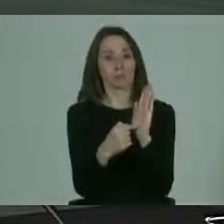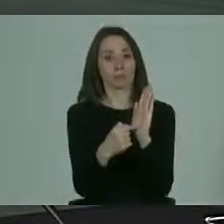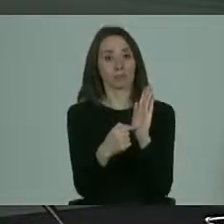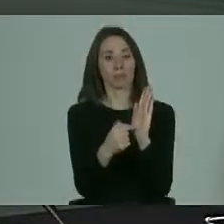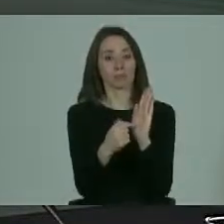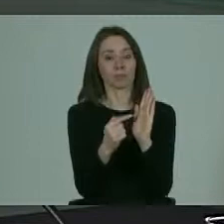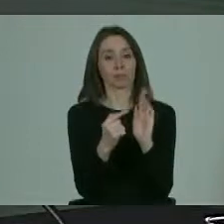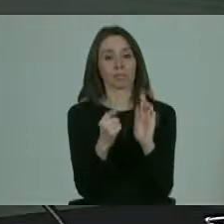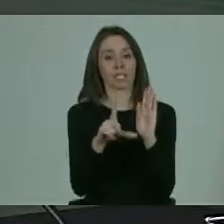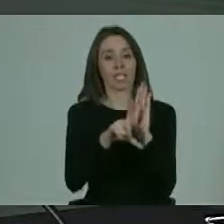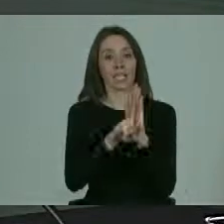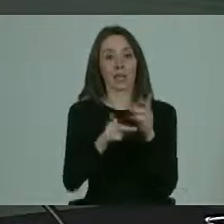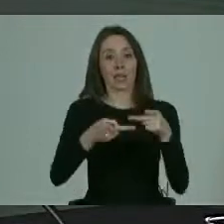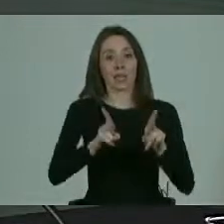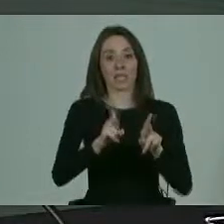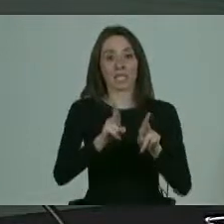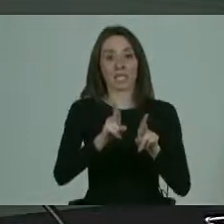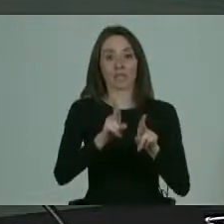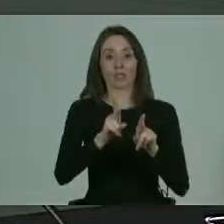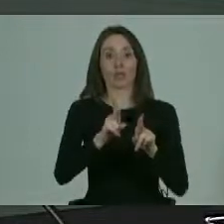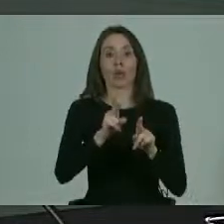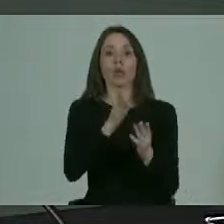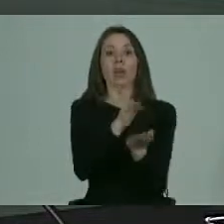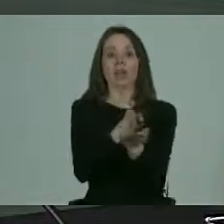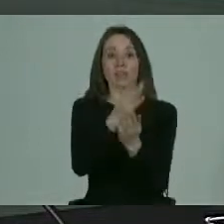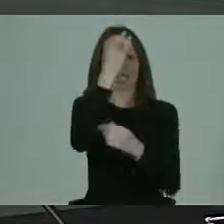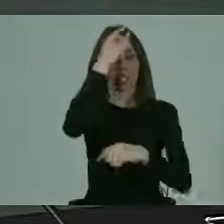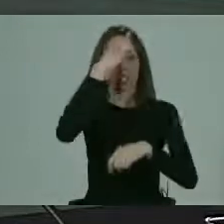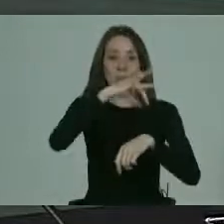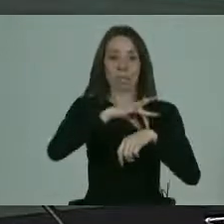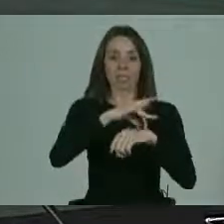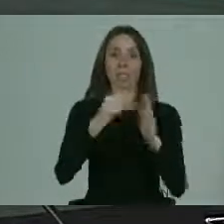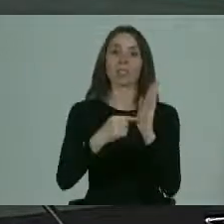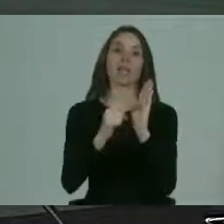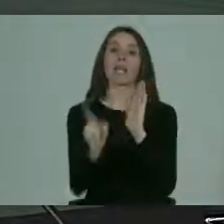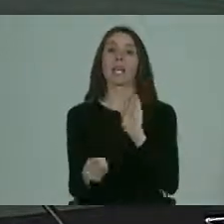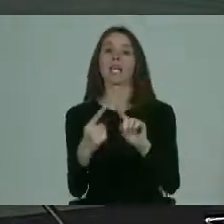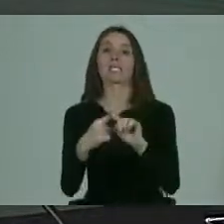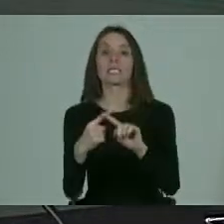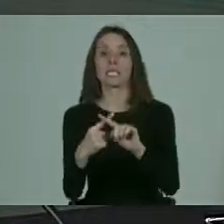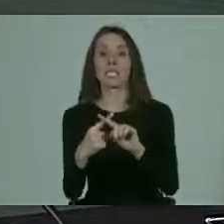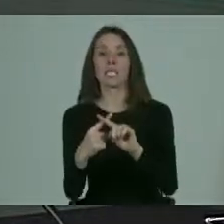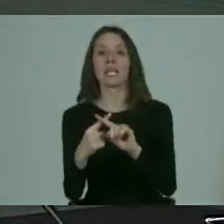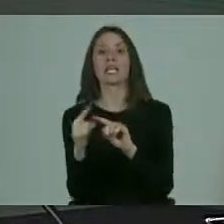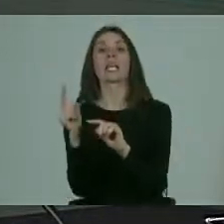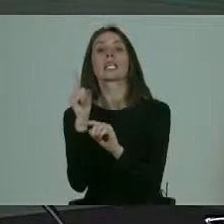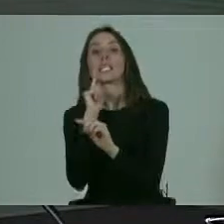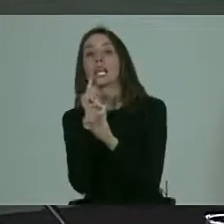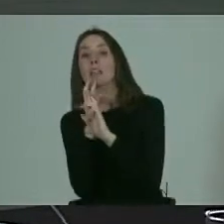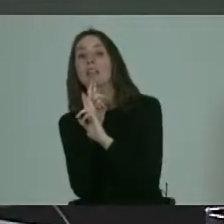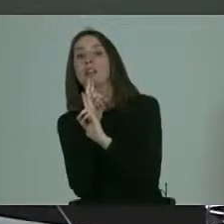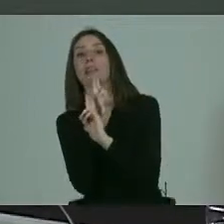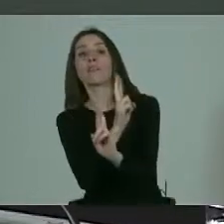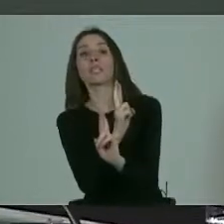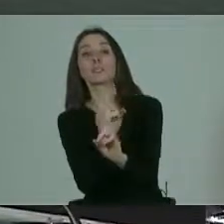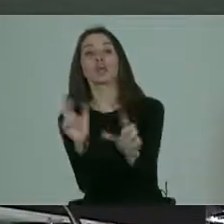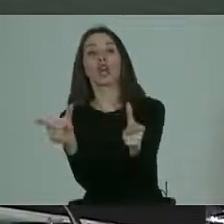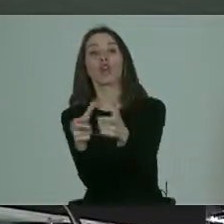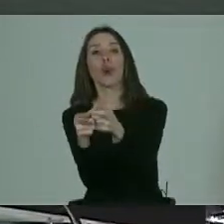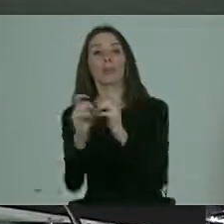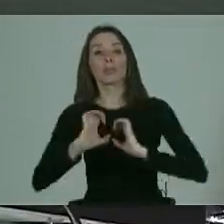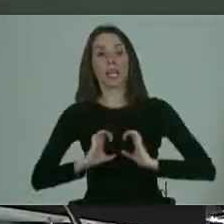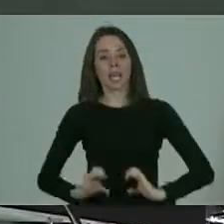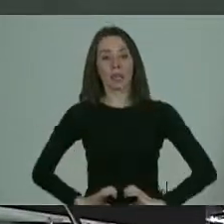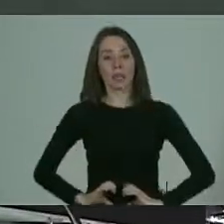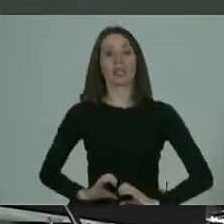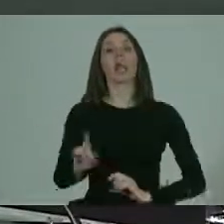en el caso de la ley de derechos y deberes de los pacientes, que tenga que pronunciarse el comité de ética y en el caso